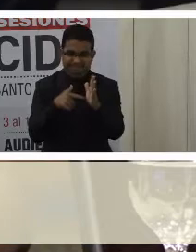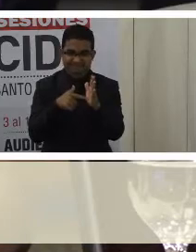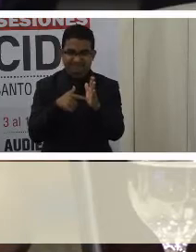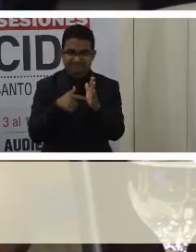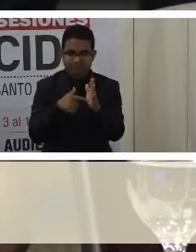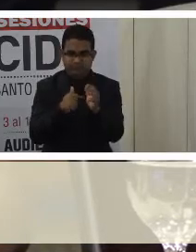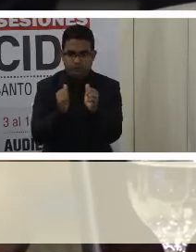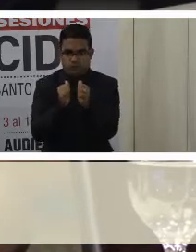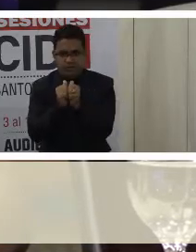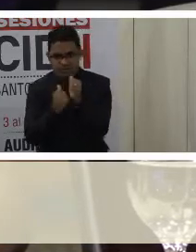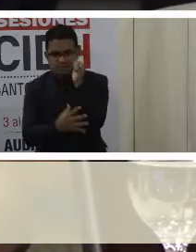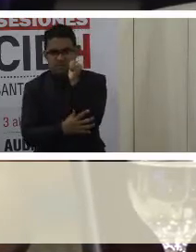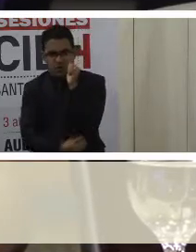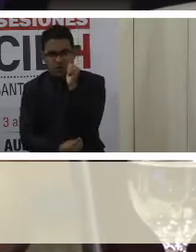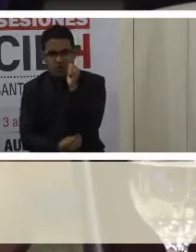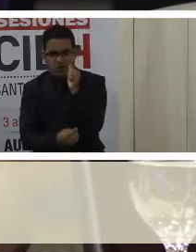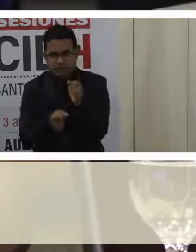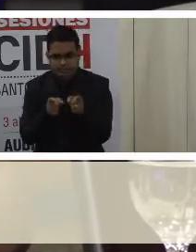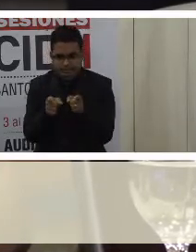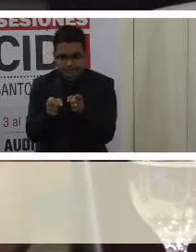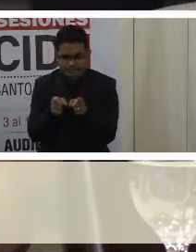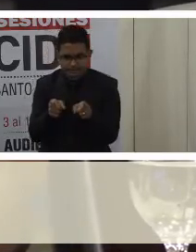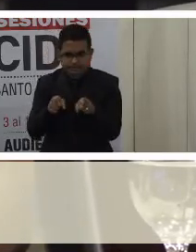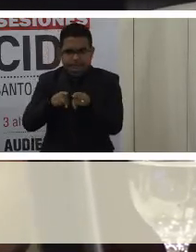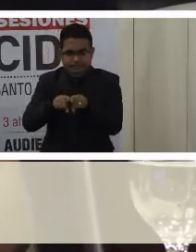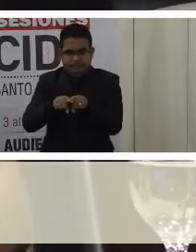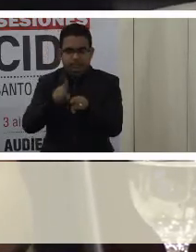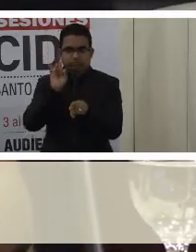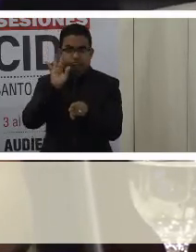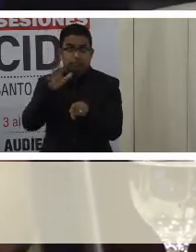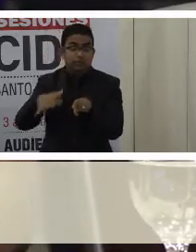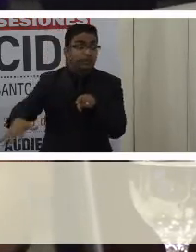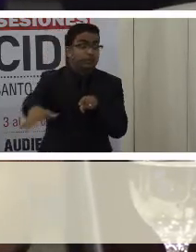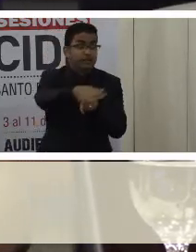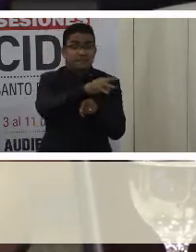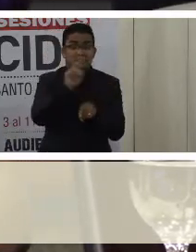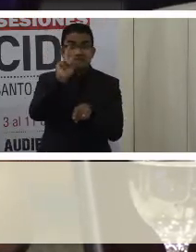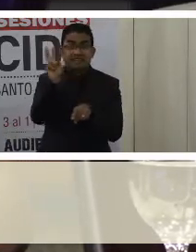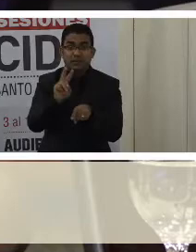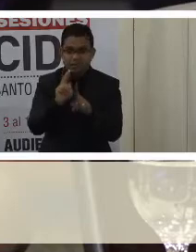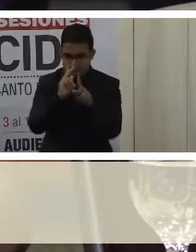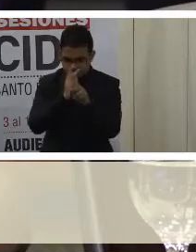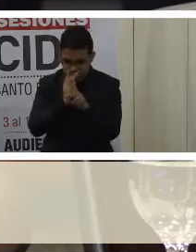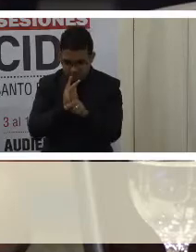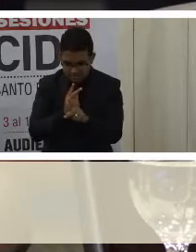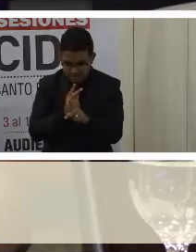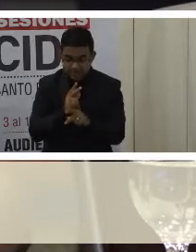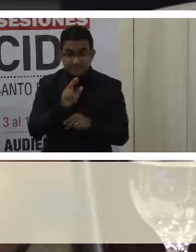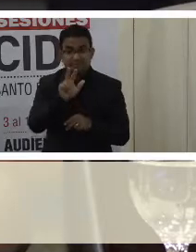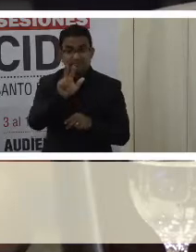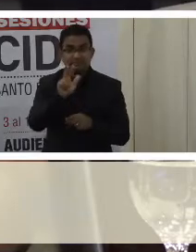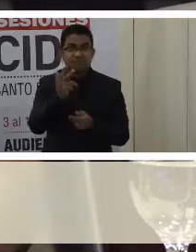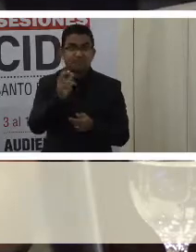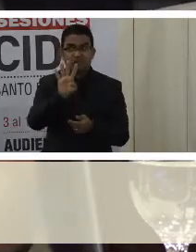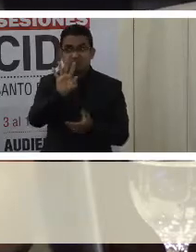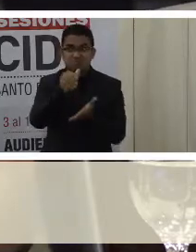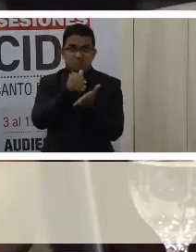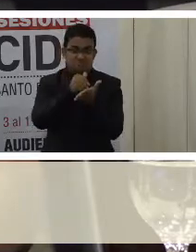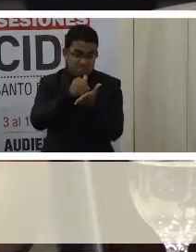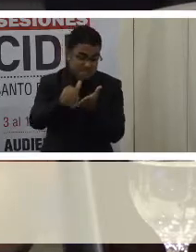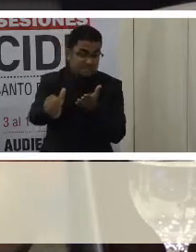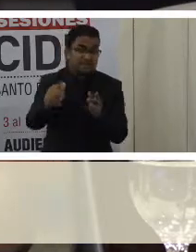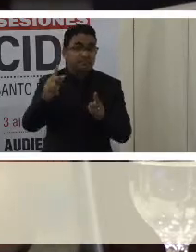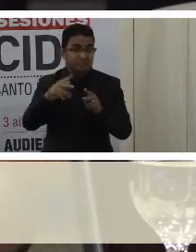pobreza, podemos estimar que la población real con discapacidad en Venezuela se calcula entre 3 y 4 millones y medio de